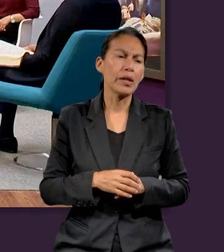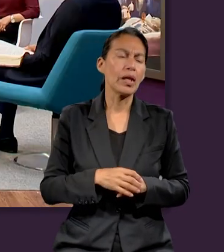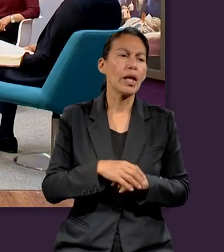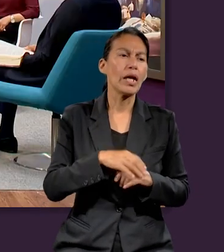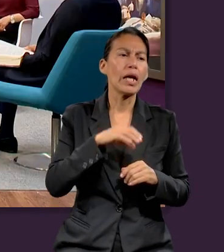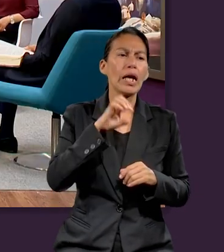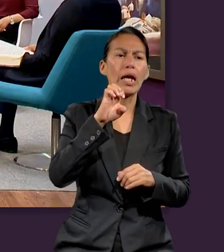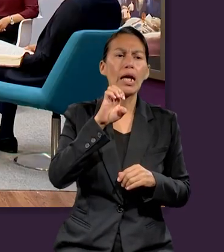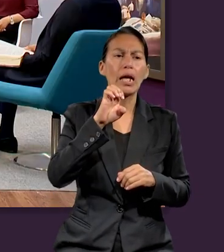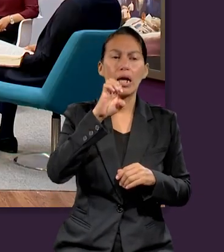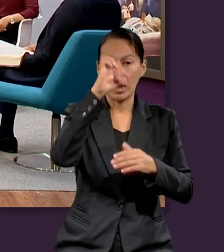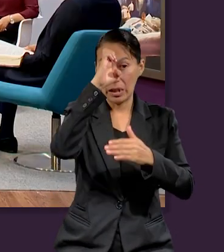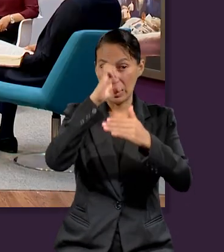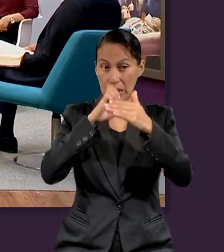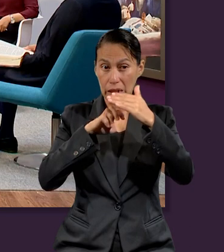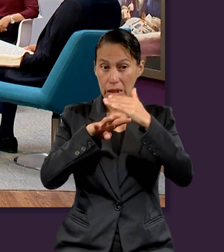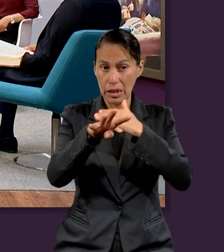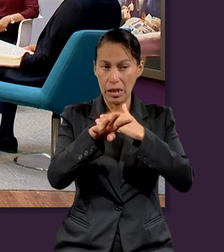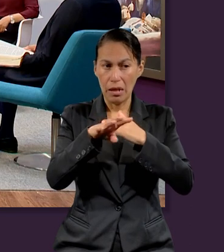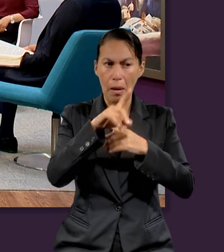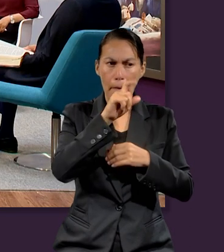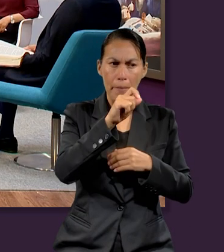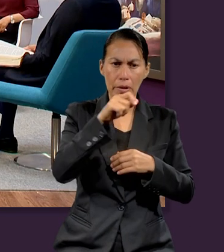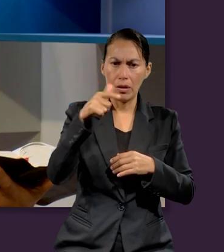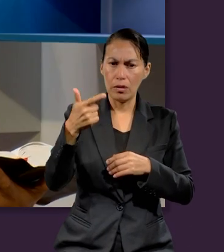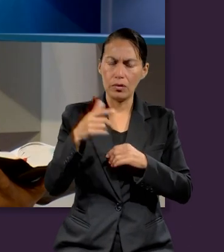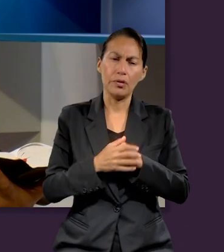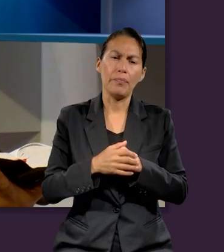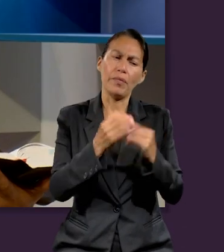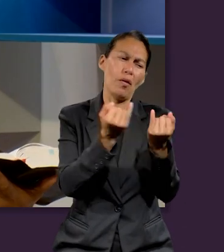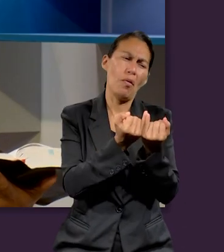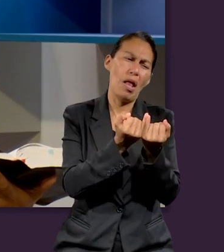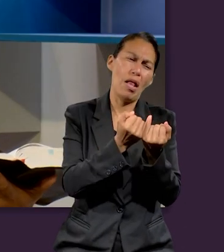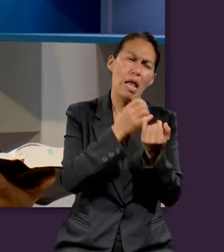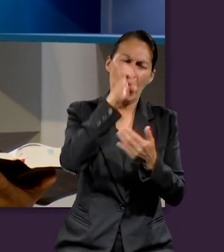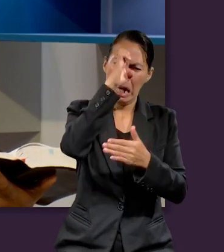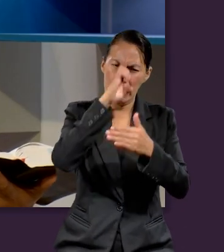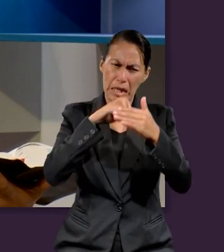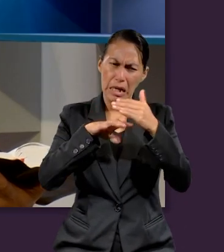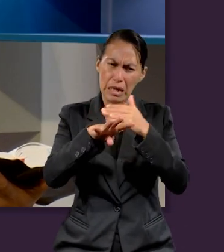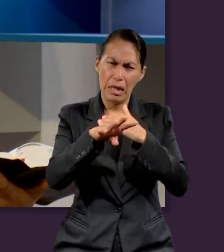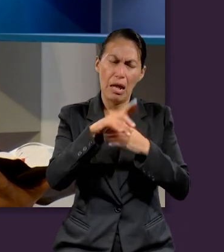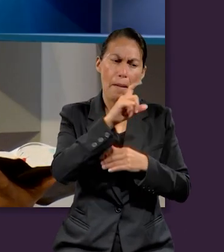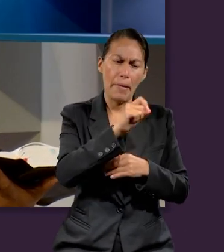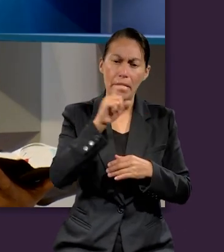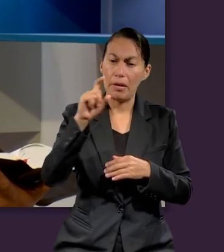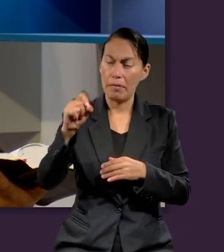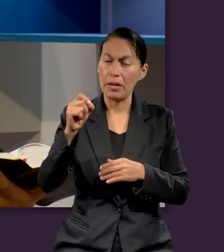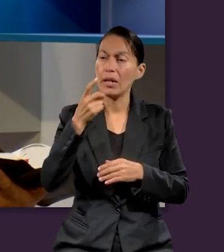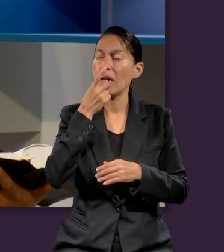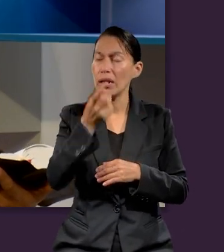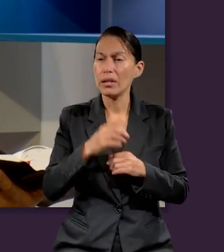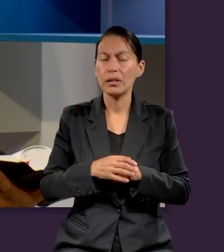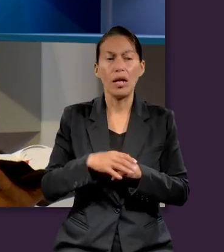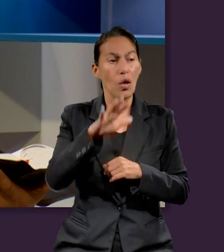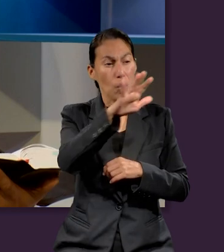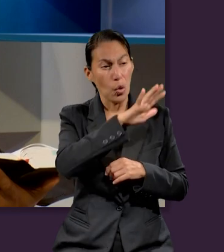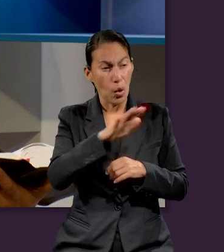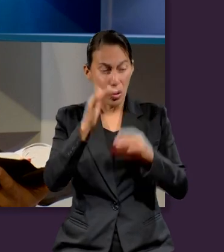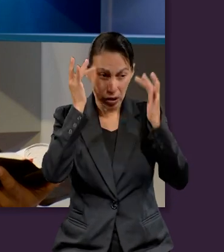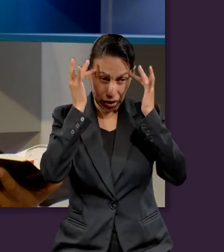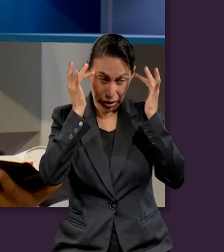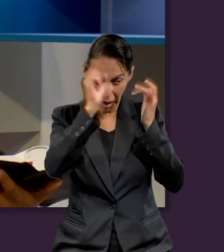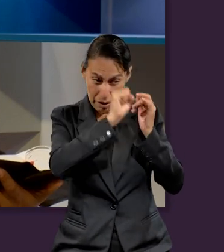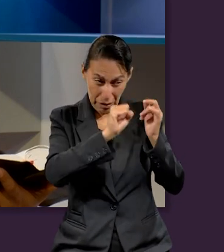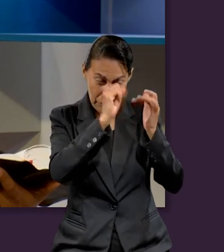Excelente, Octavio. Que también ahí en Ezequiel, el que leíste, fue Ezequiel 20, ¿qué perdón? 20.12. Que también en Ezequiel 20.20